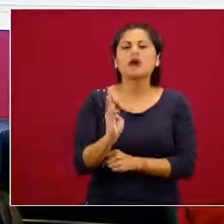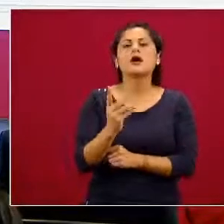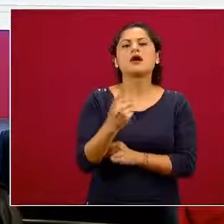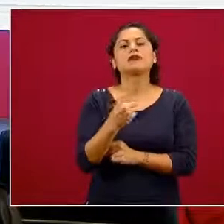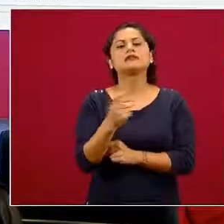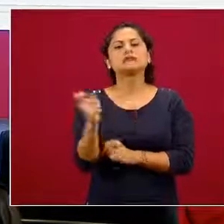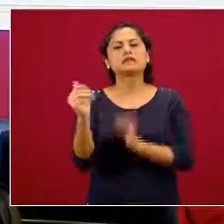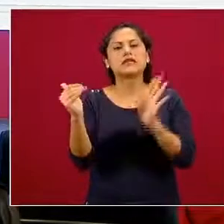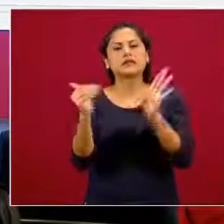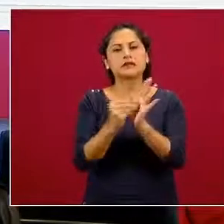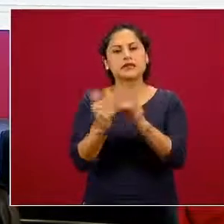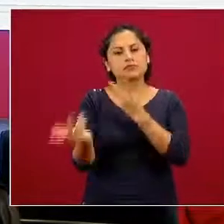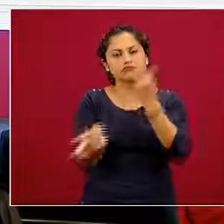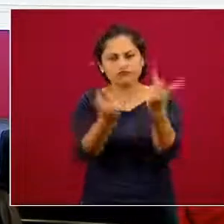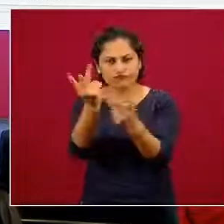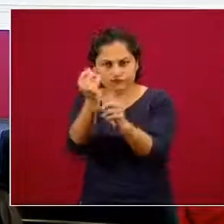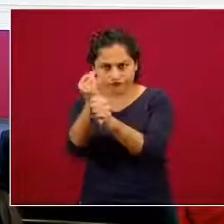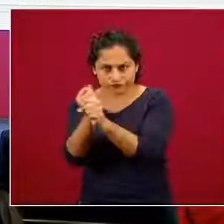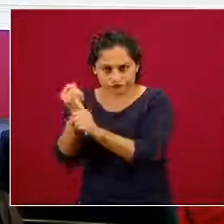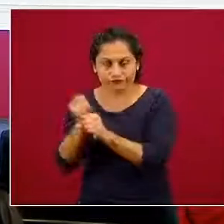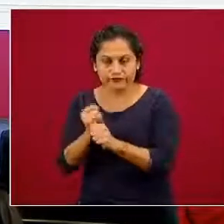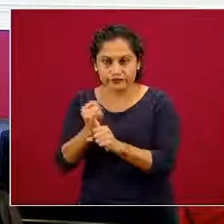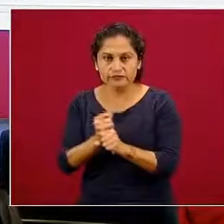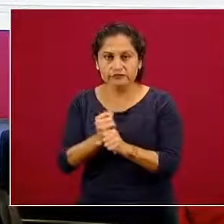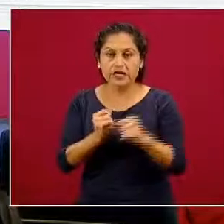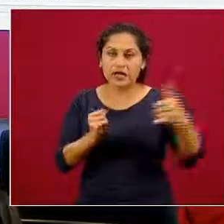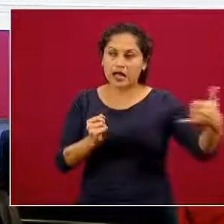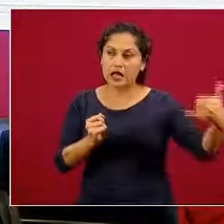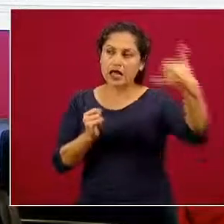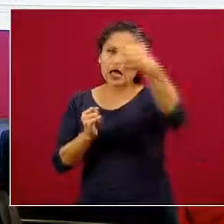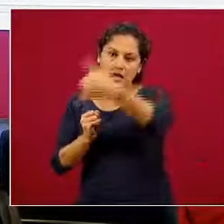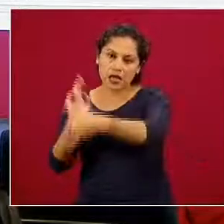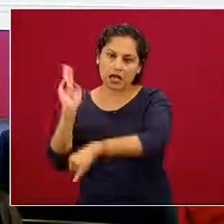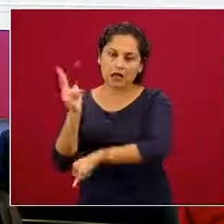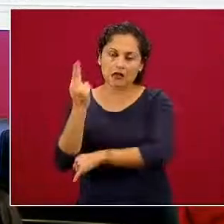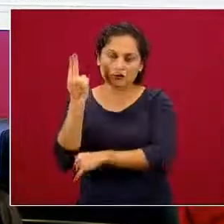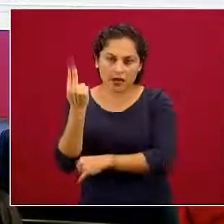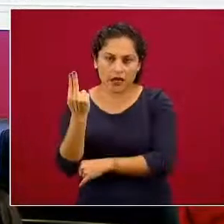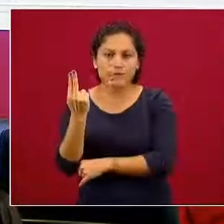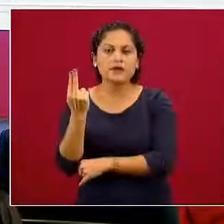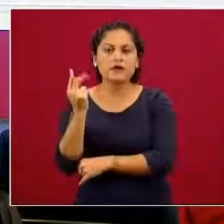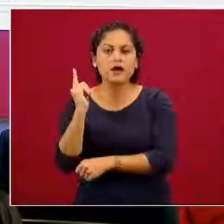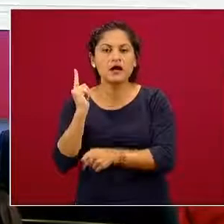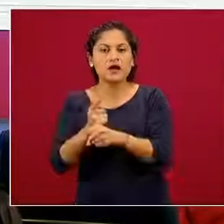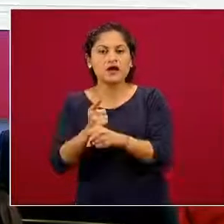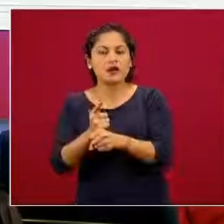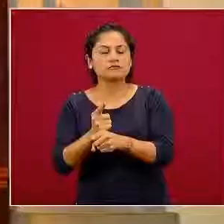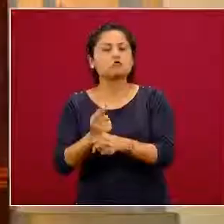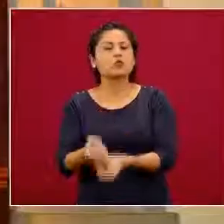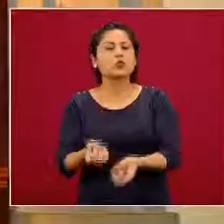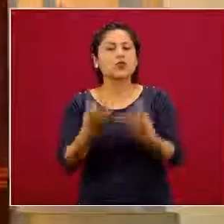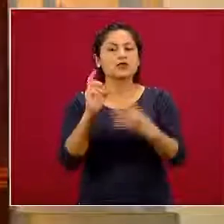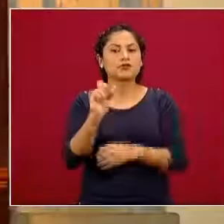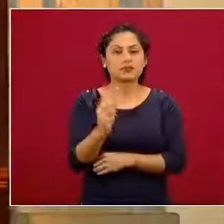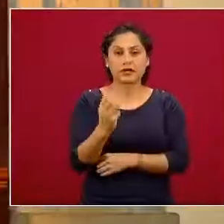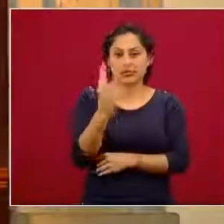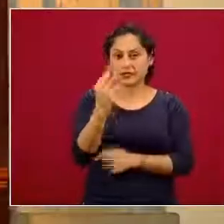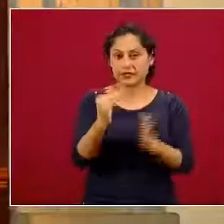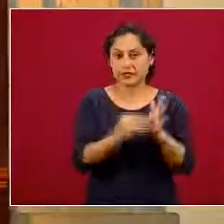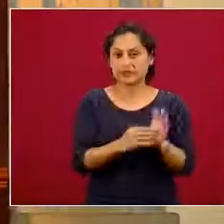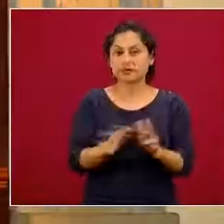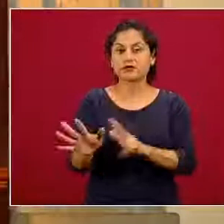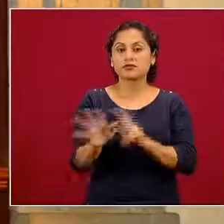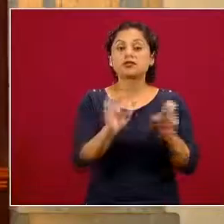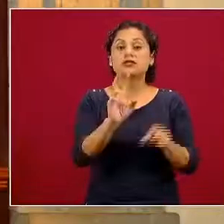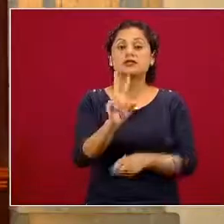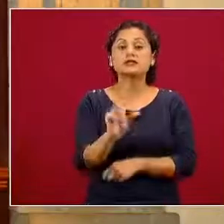cuestionarios, han llamado o se les ha tamizado, y se ha encontrado que 23 mil 872